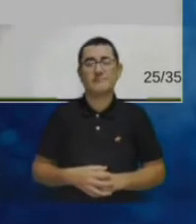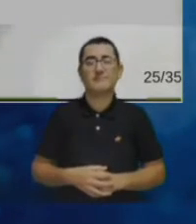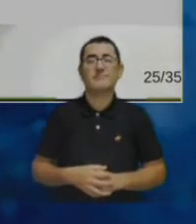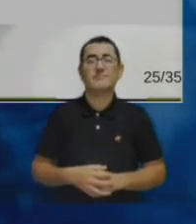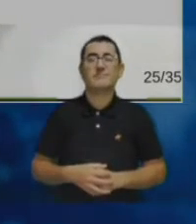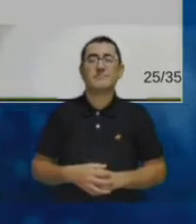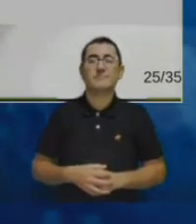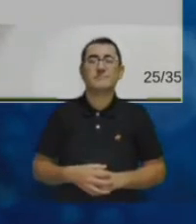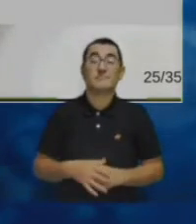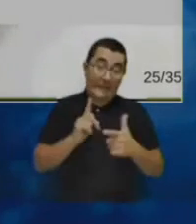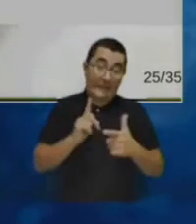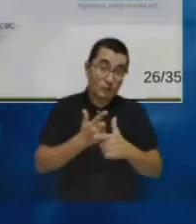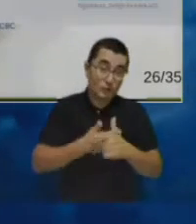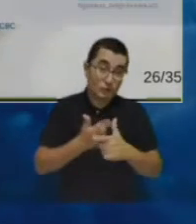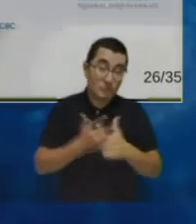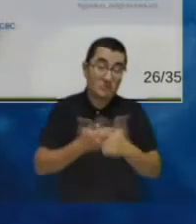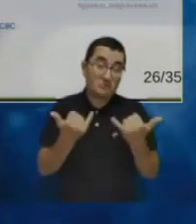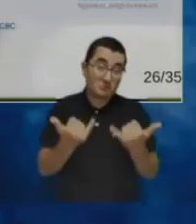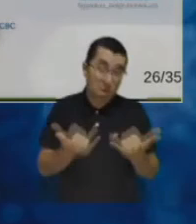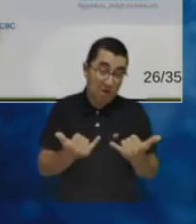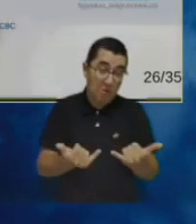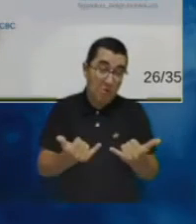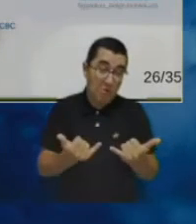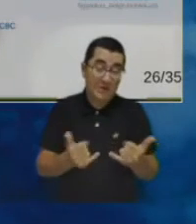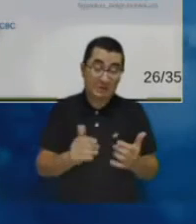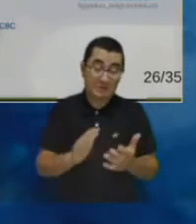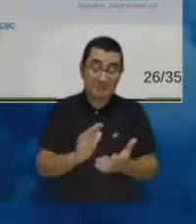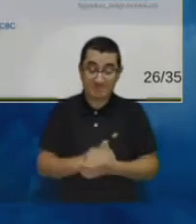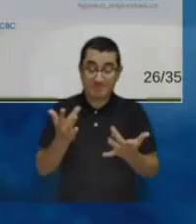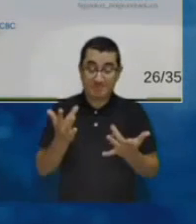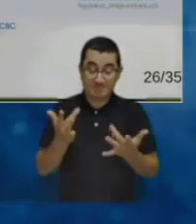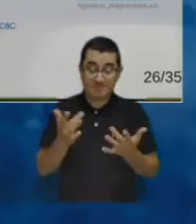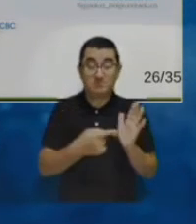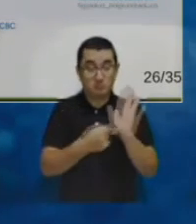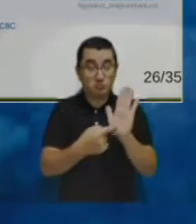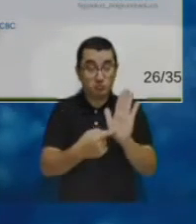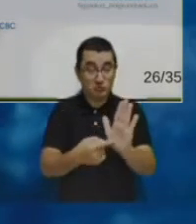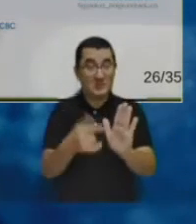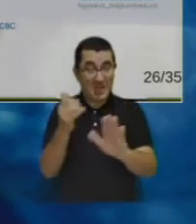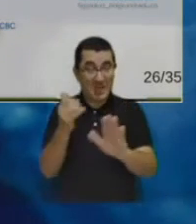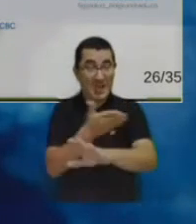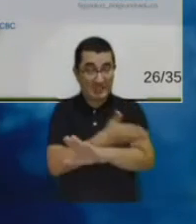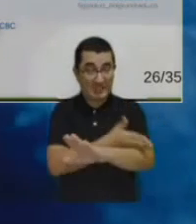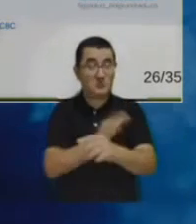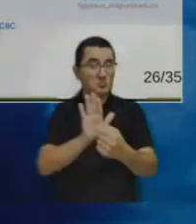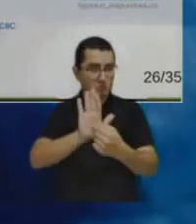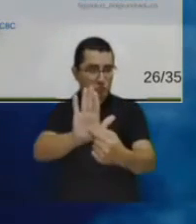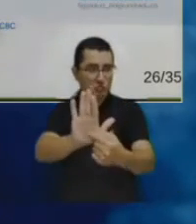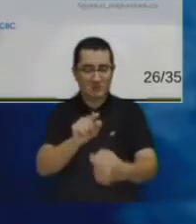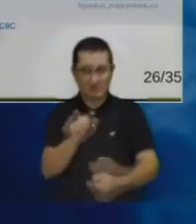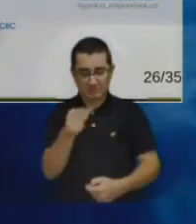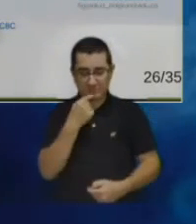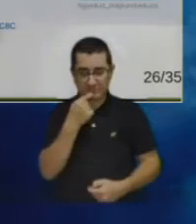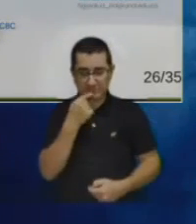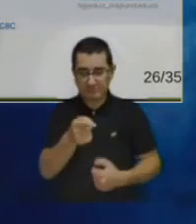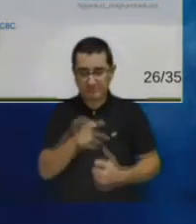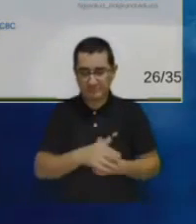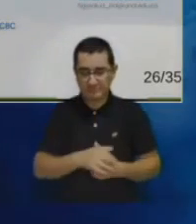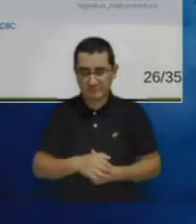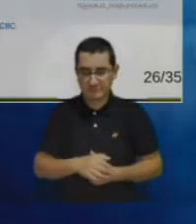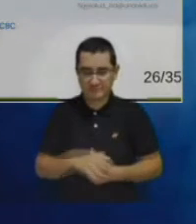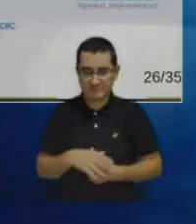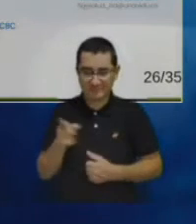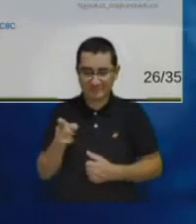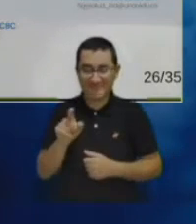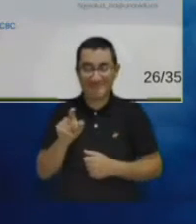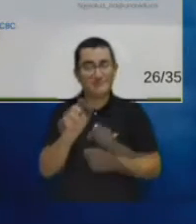tenemos por ahora unos resultados preliminares que vamos a presentarles hay que decir que esta encuesta pues se ha buscado